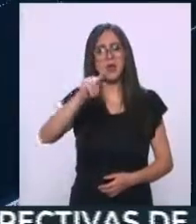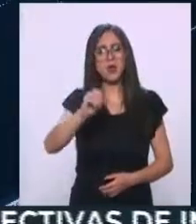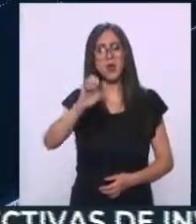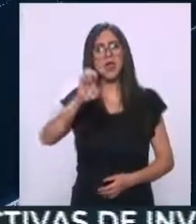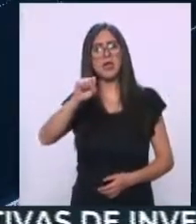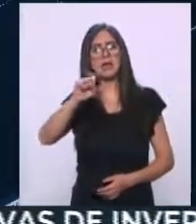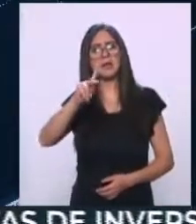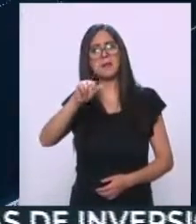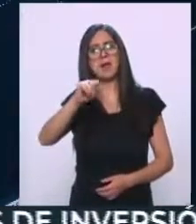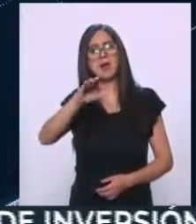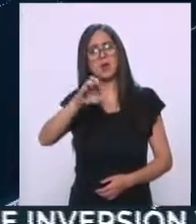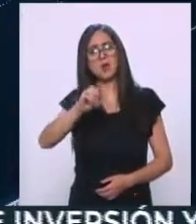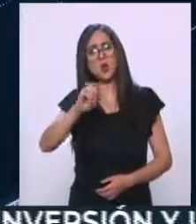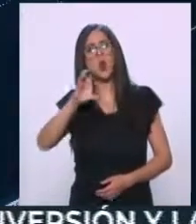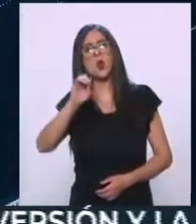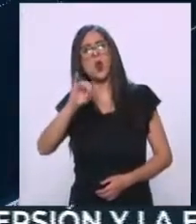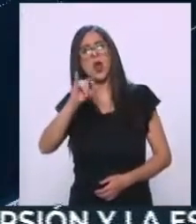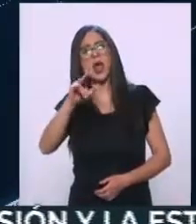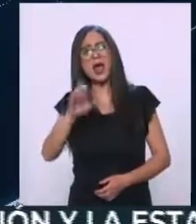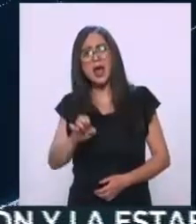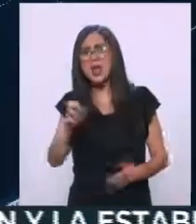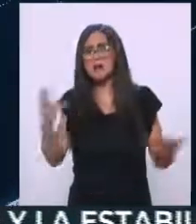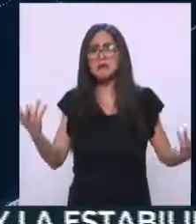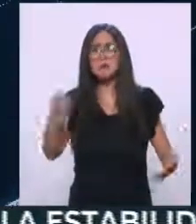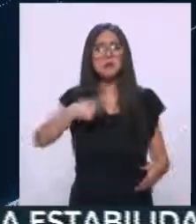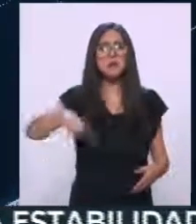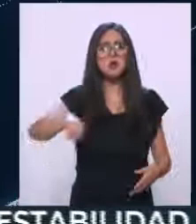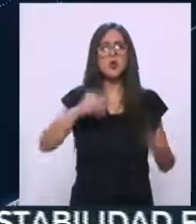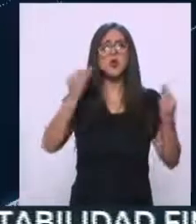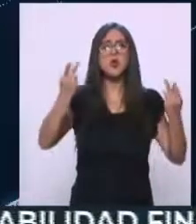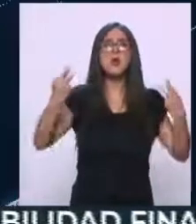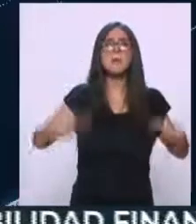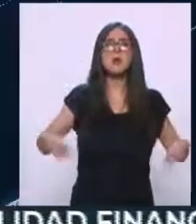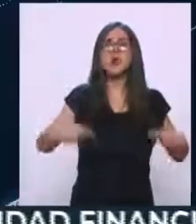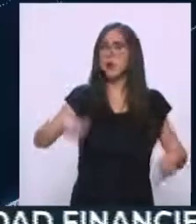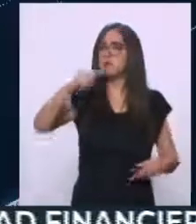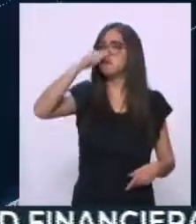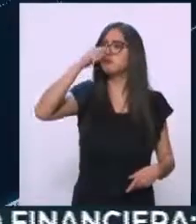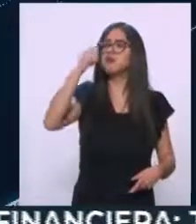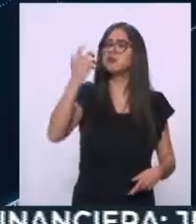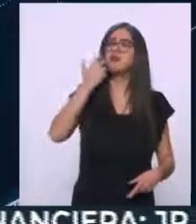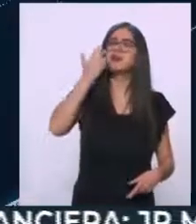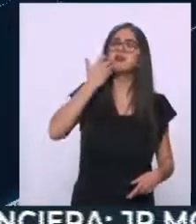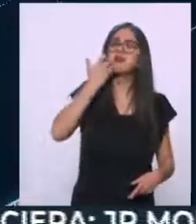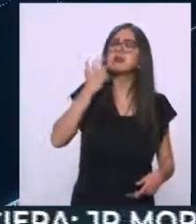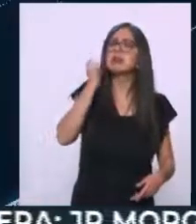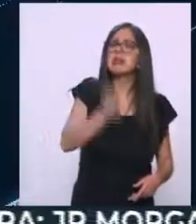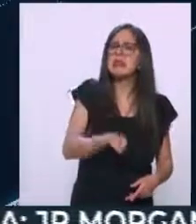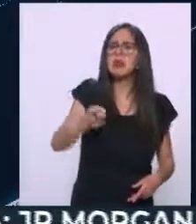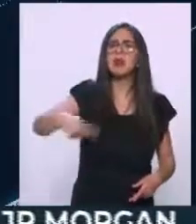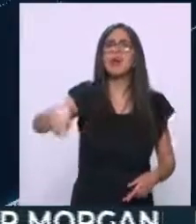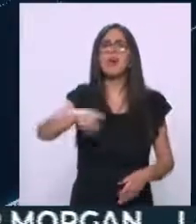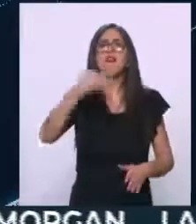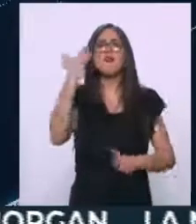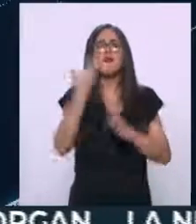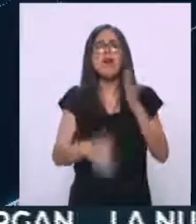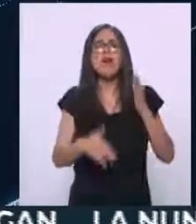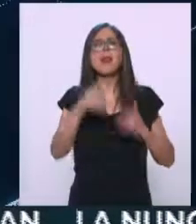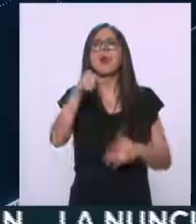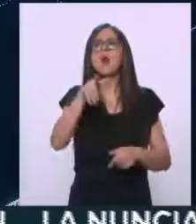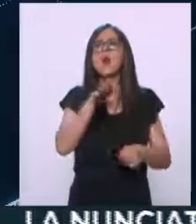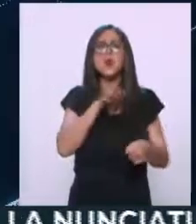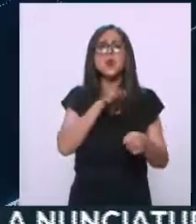totalmente orgánica. Y hay muchas personas influyentes preguntando cuál es la definición de un intelectual.